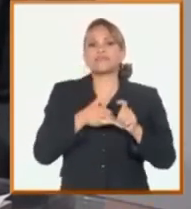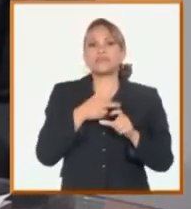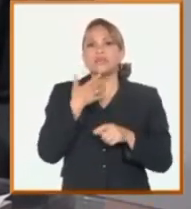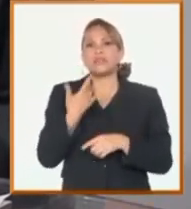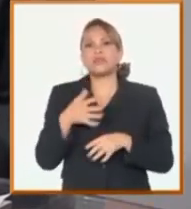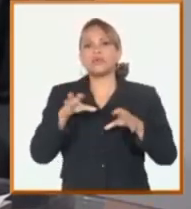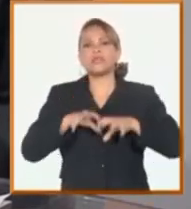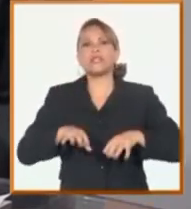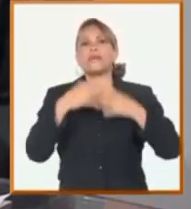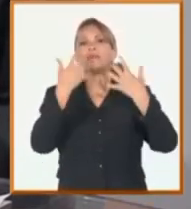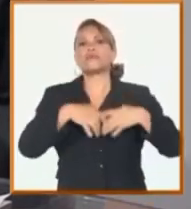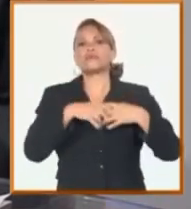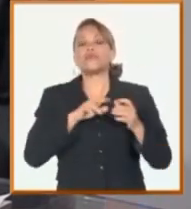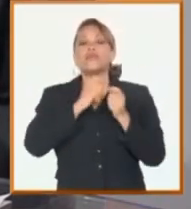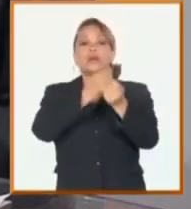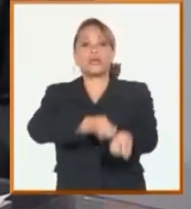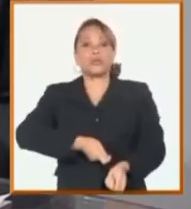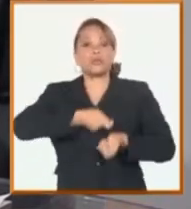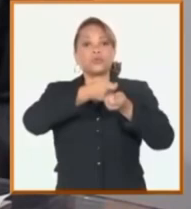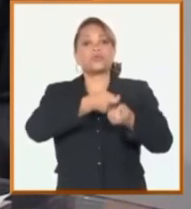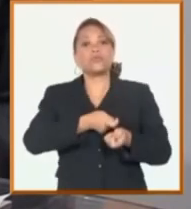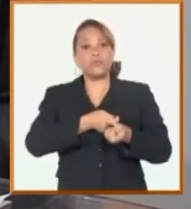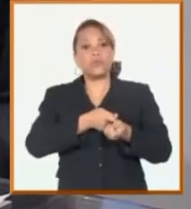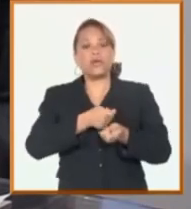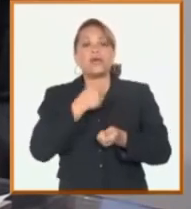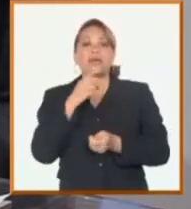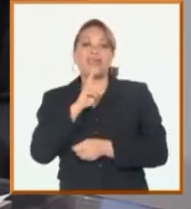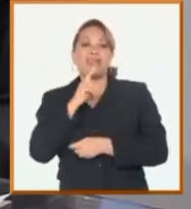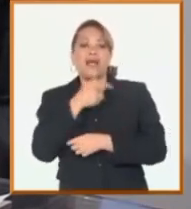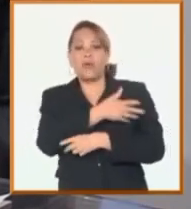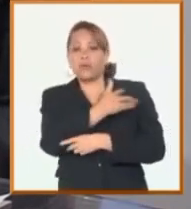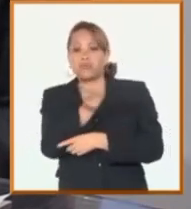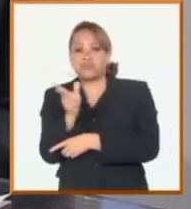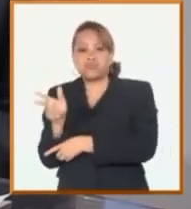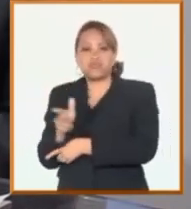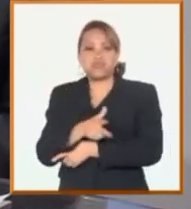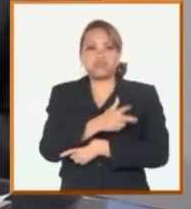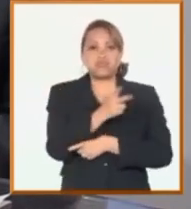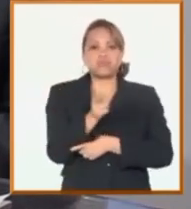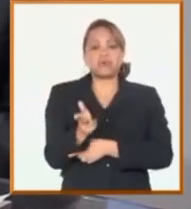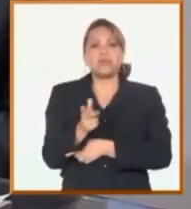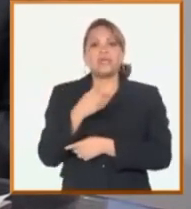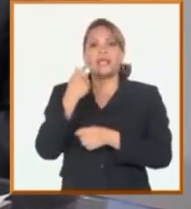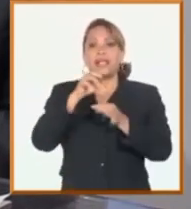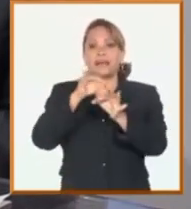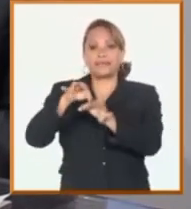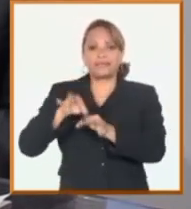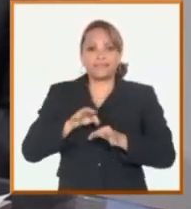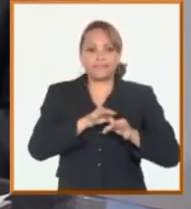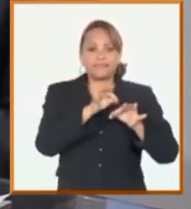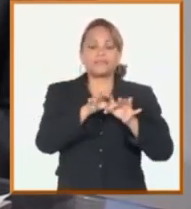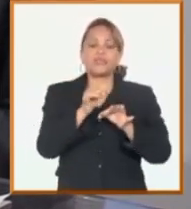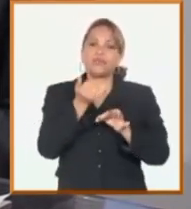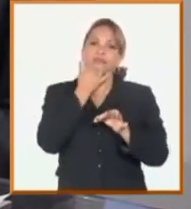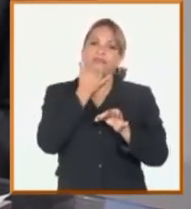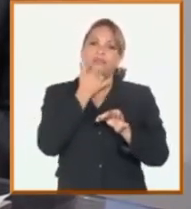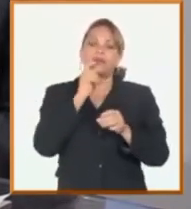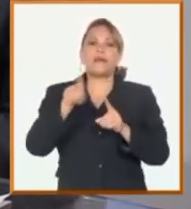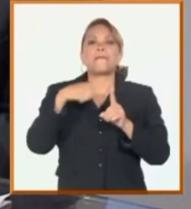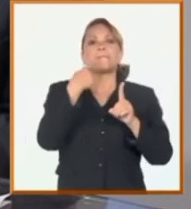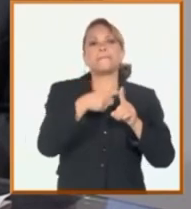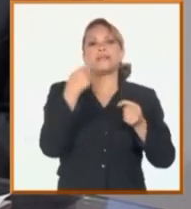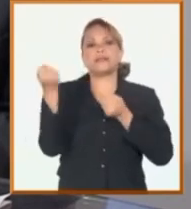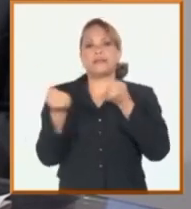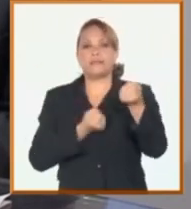en la actividad productiva agrícola, con todo el riego, la siembra, las cosechas, me voy a referir a eso rápidamente ahora, y la actividad de transporte.